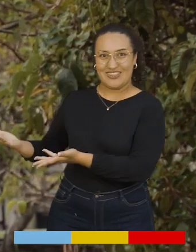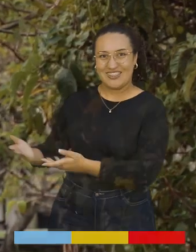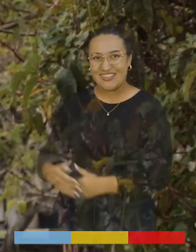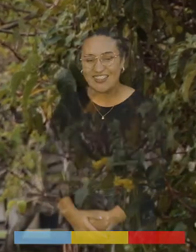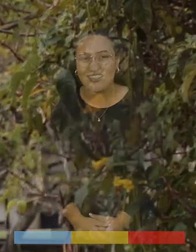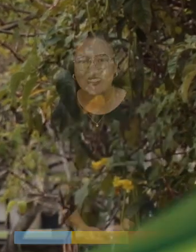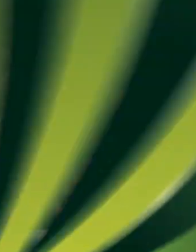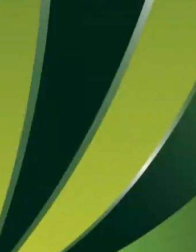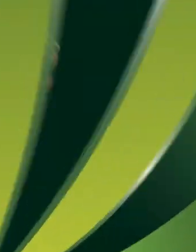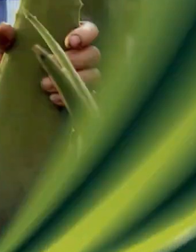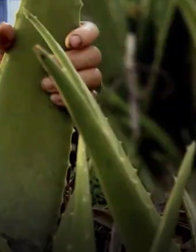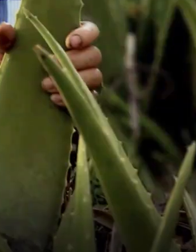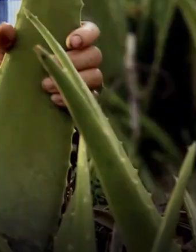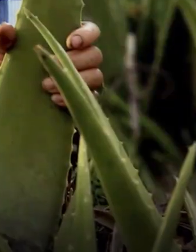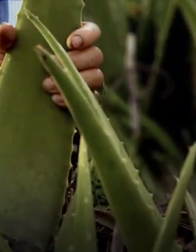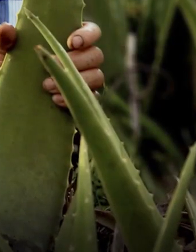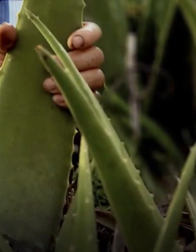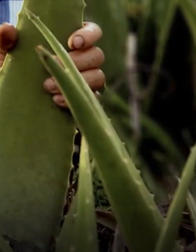transforman la cerámica.